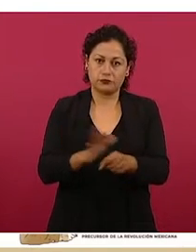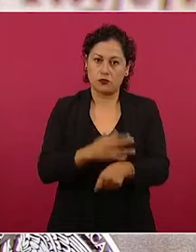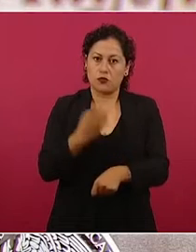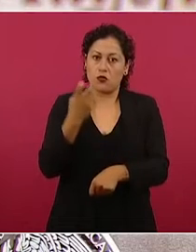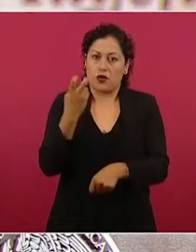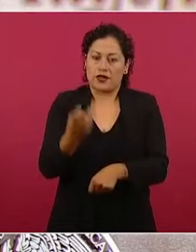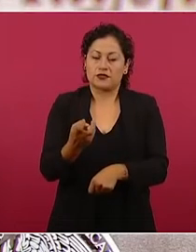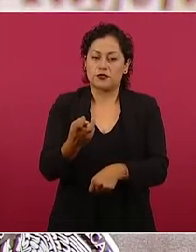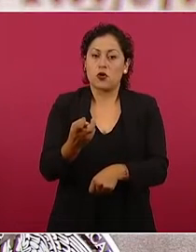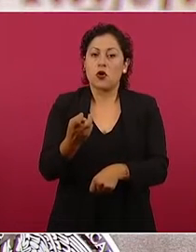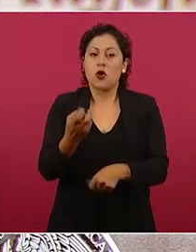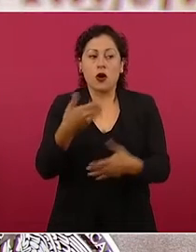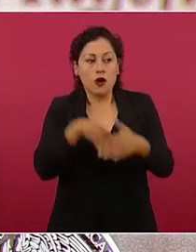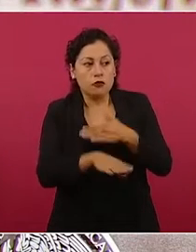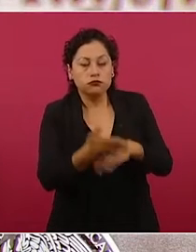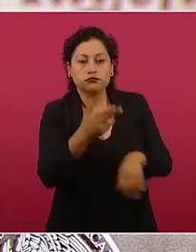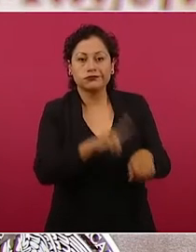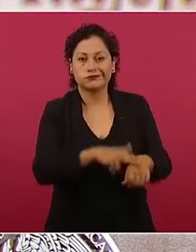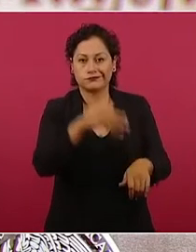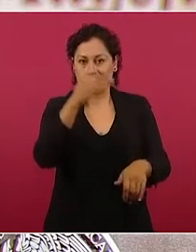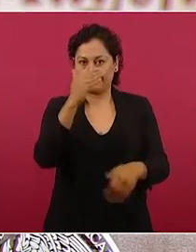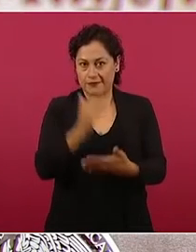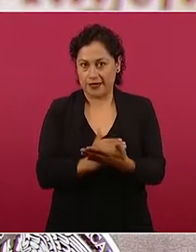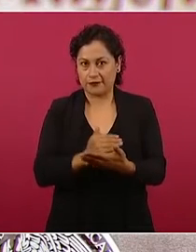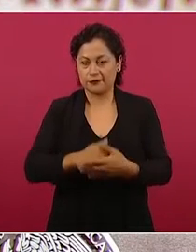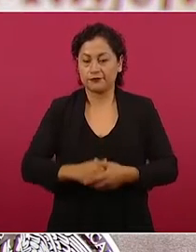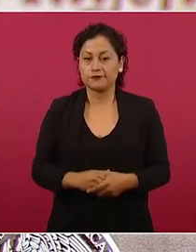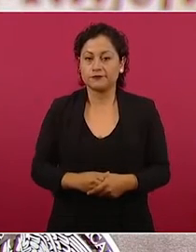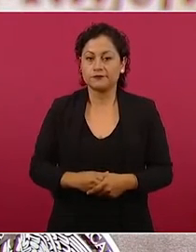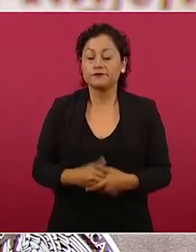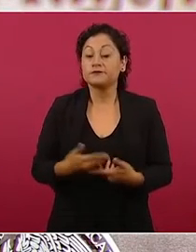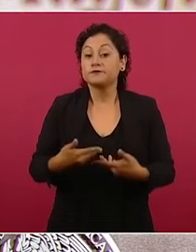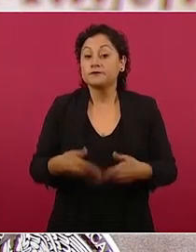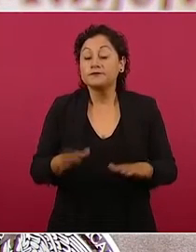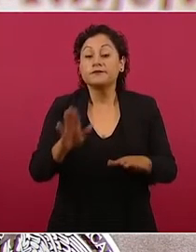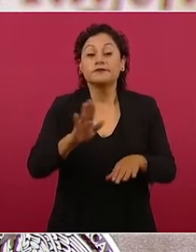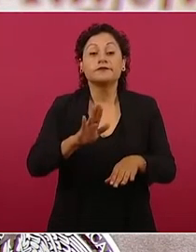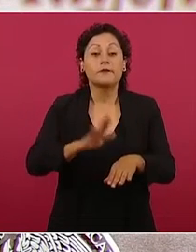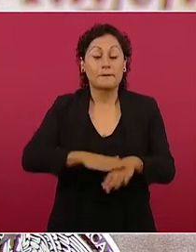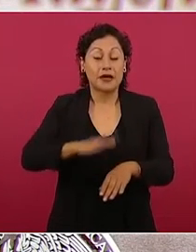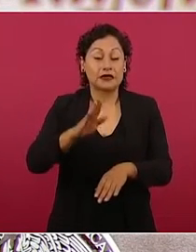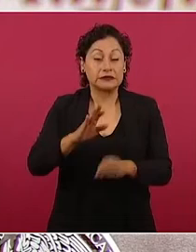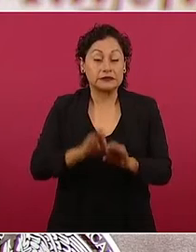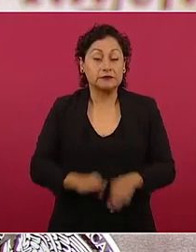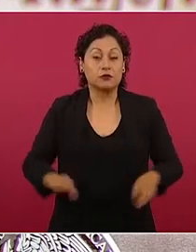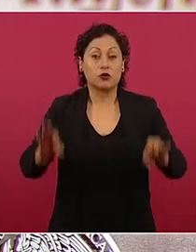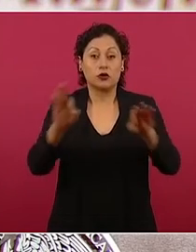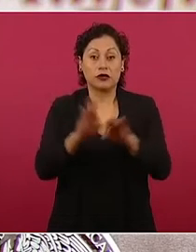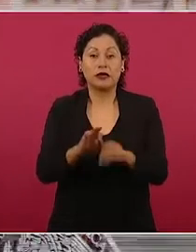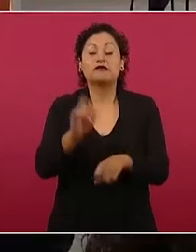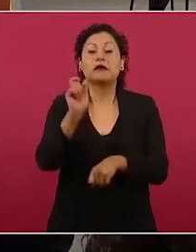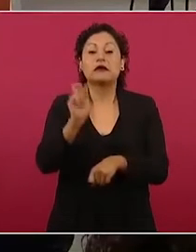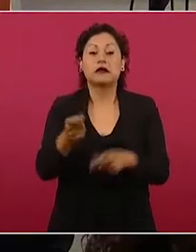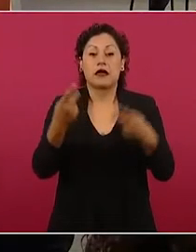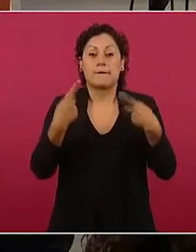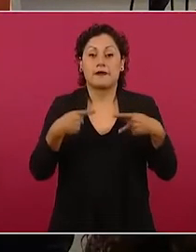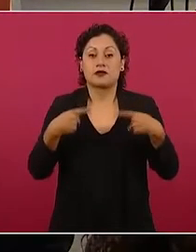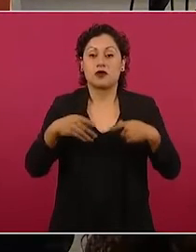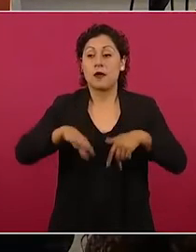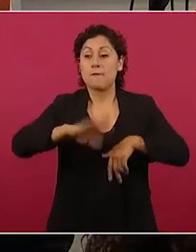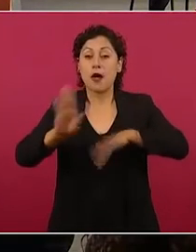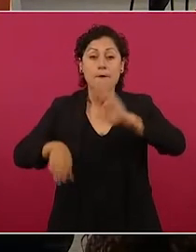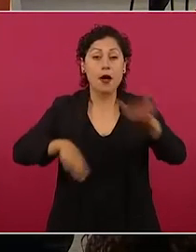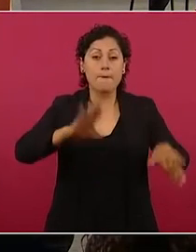requiriera hospitalización. Y aún más alentador es que las defunciones se mantienen también en buen control,